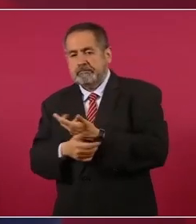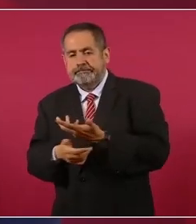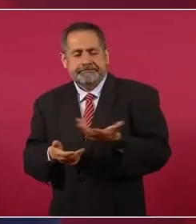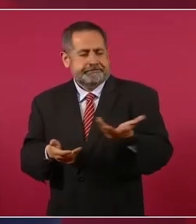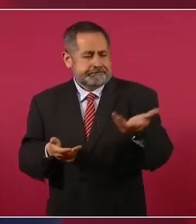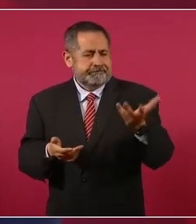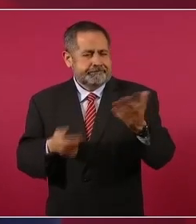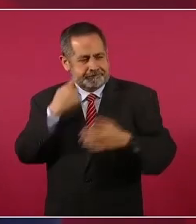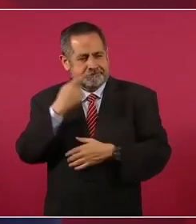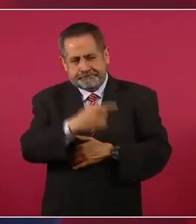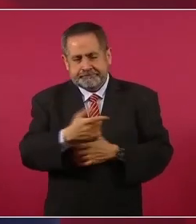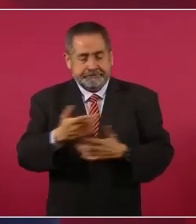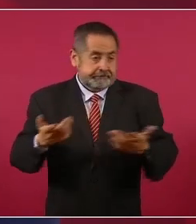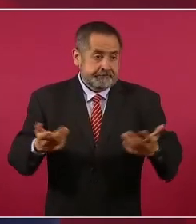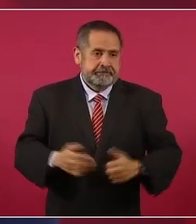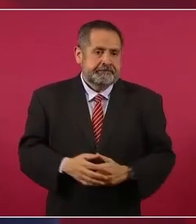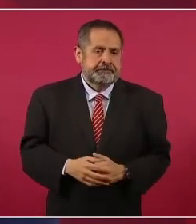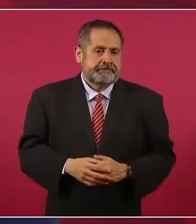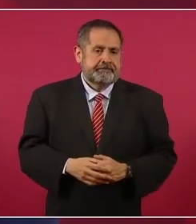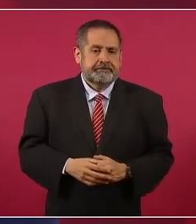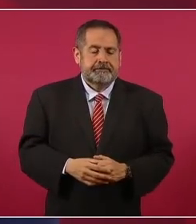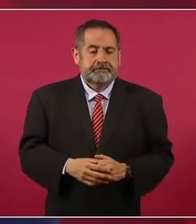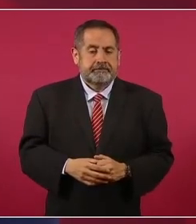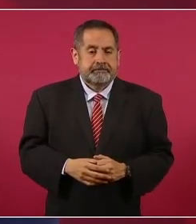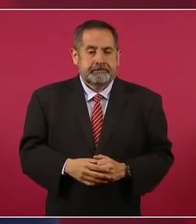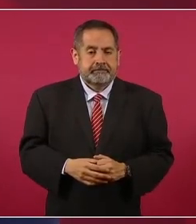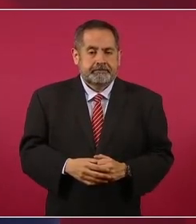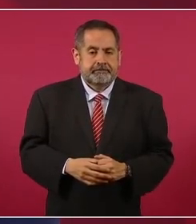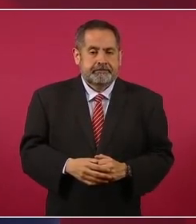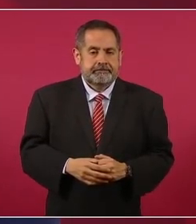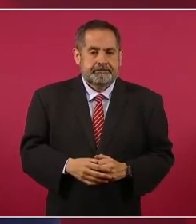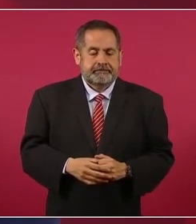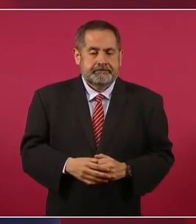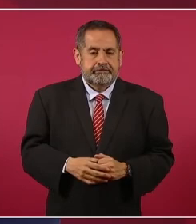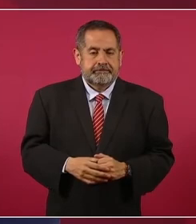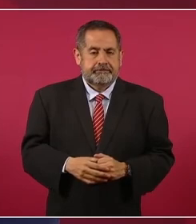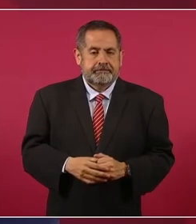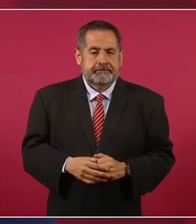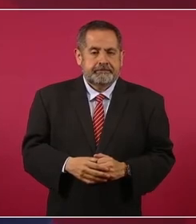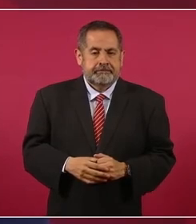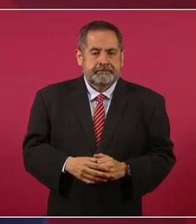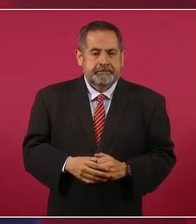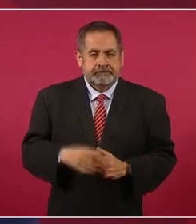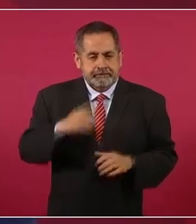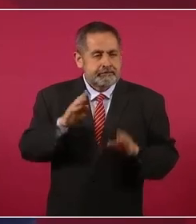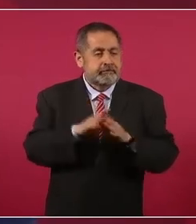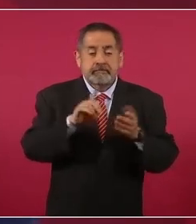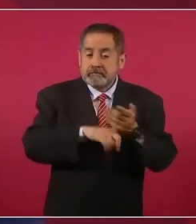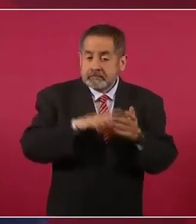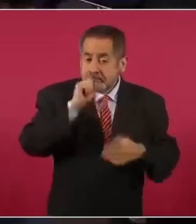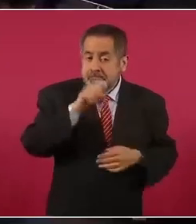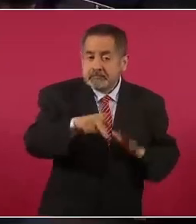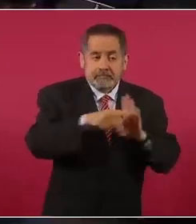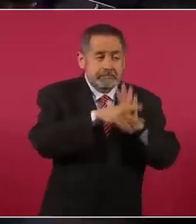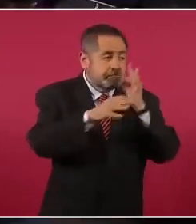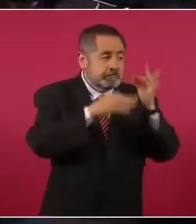los medios de información,